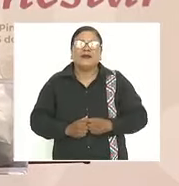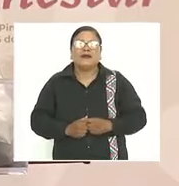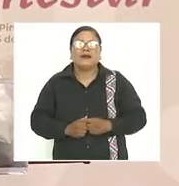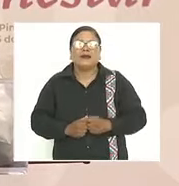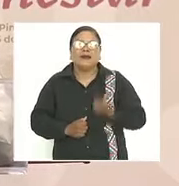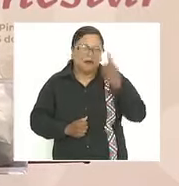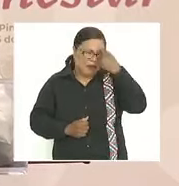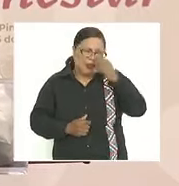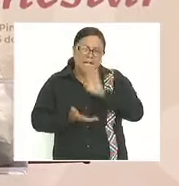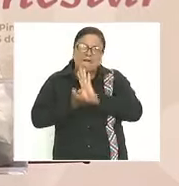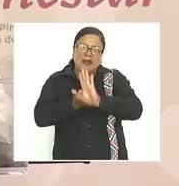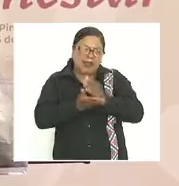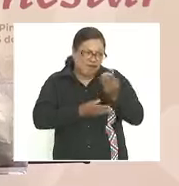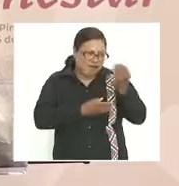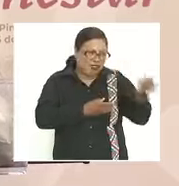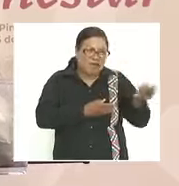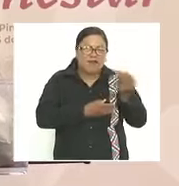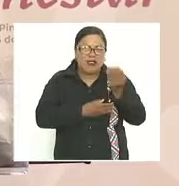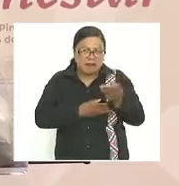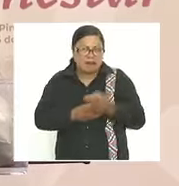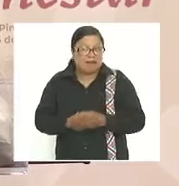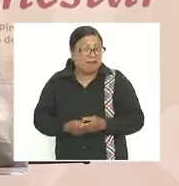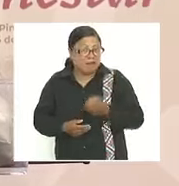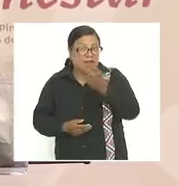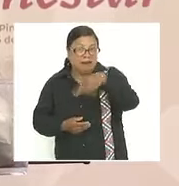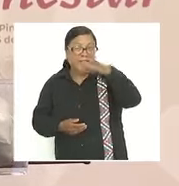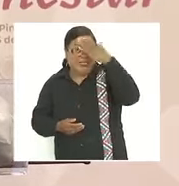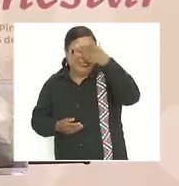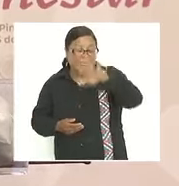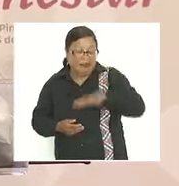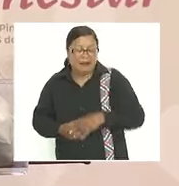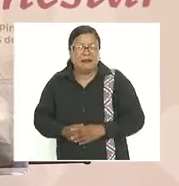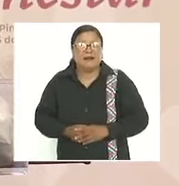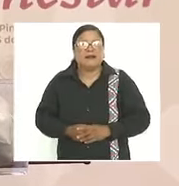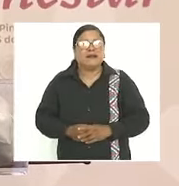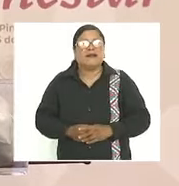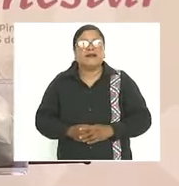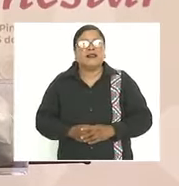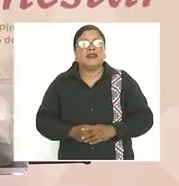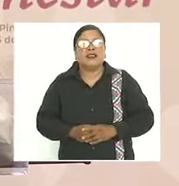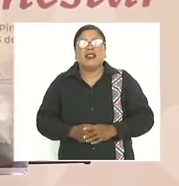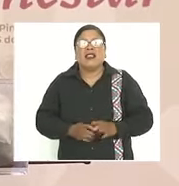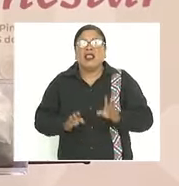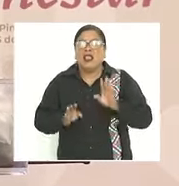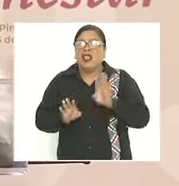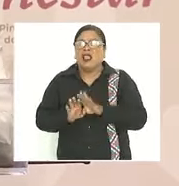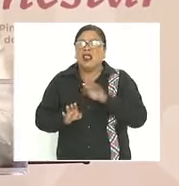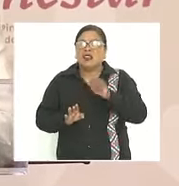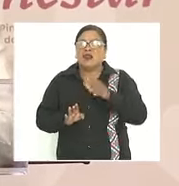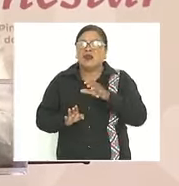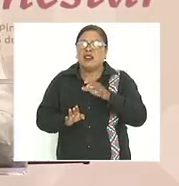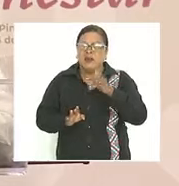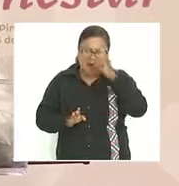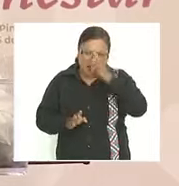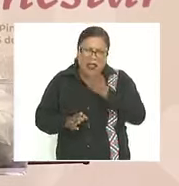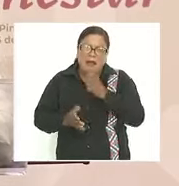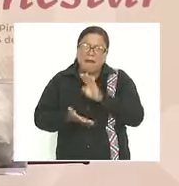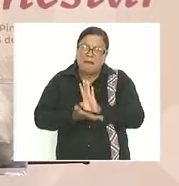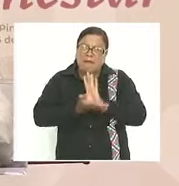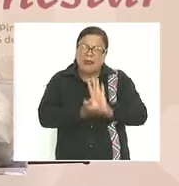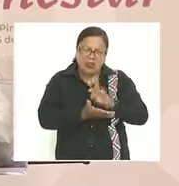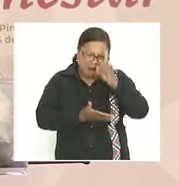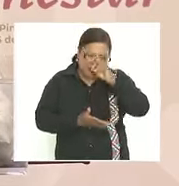saben ustedes se logró que se elevara el programa de la pensión adultos mayores